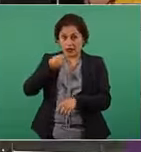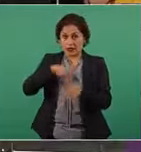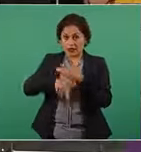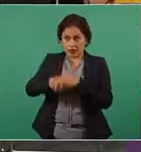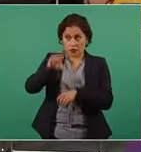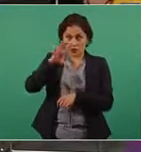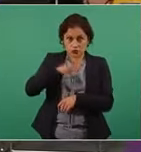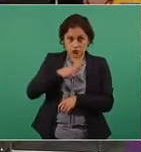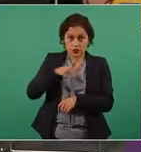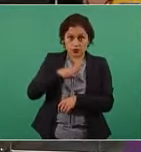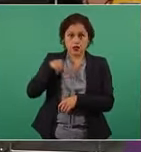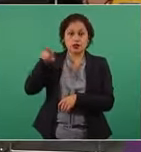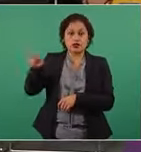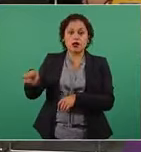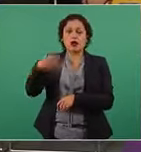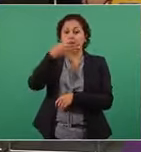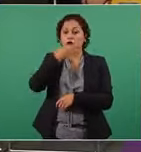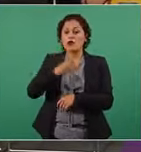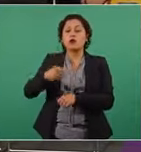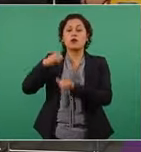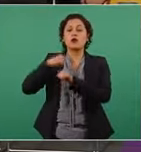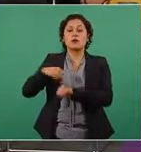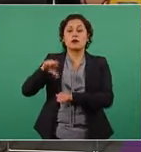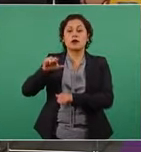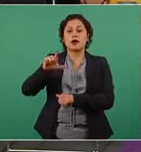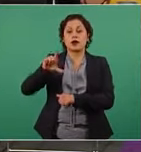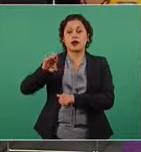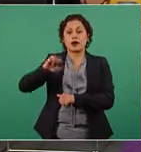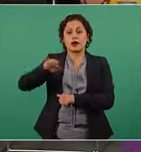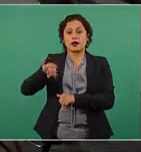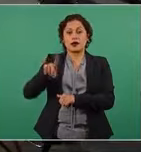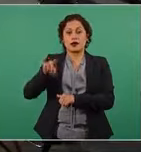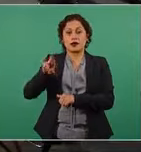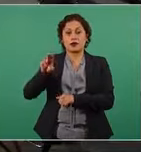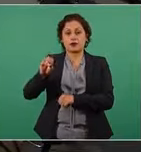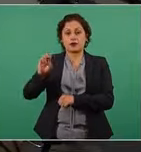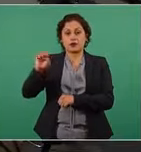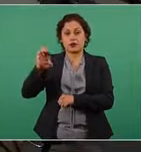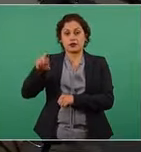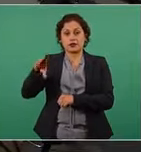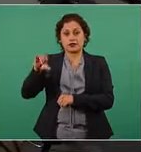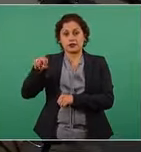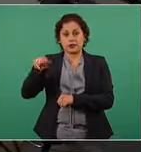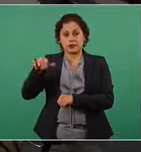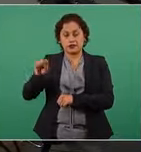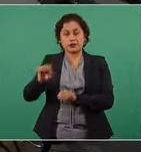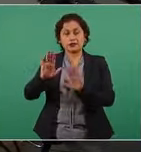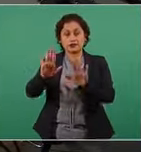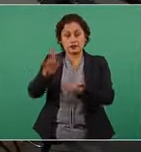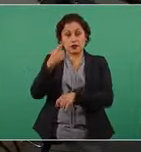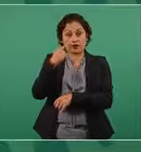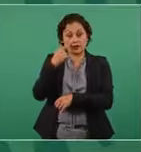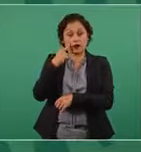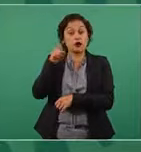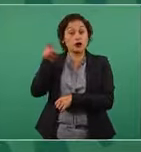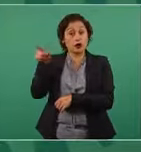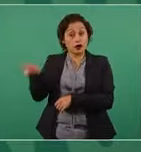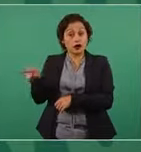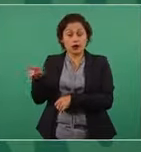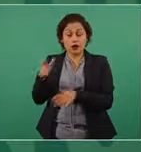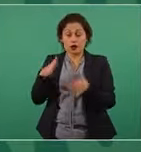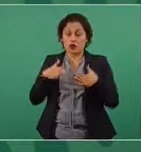Alejandro Encinas nada más ahí decir que Alejandro es de absoluta confianza